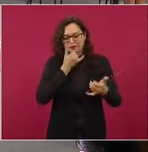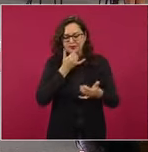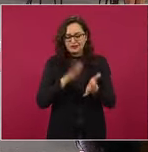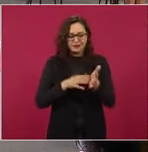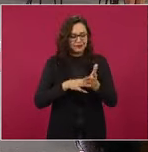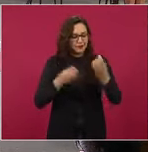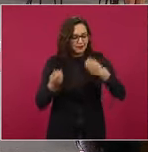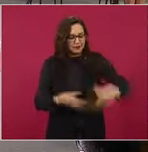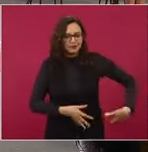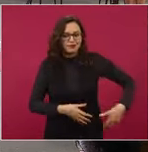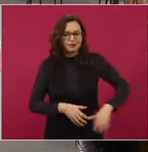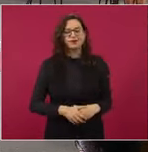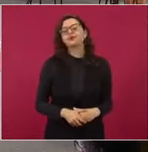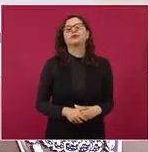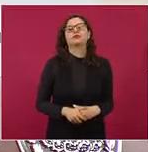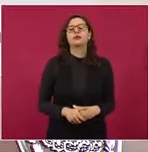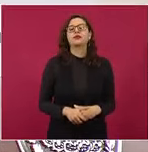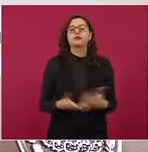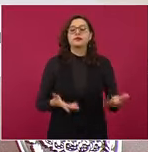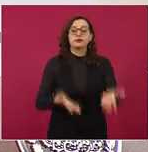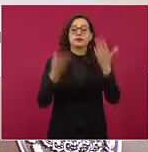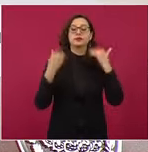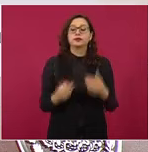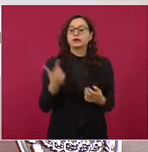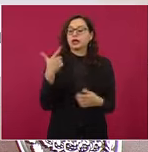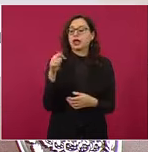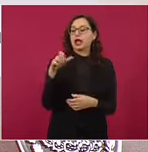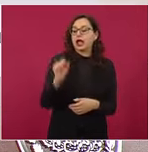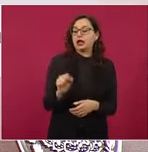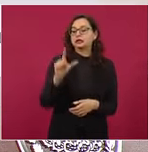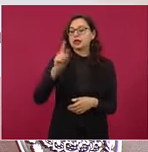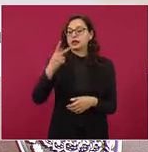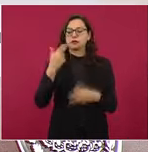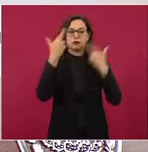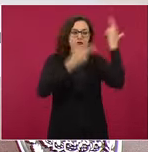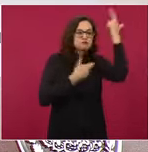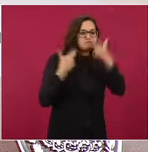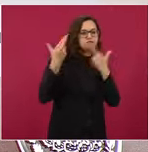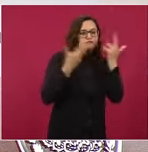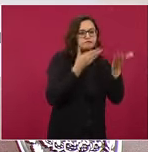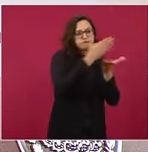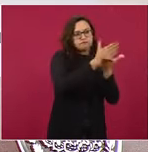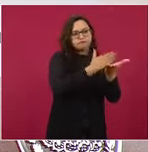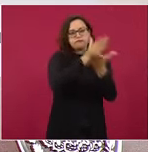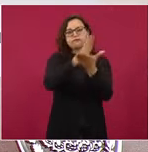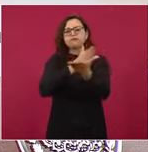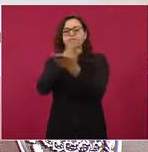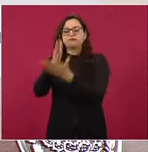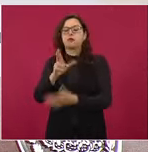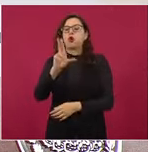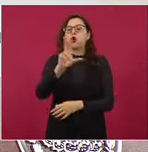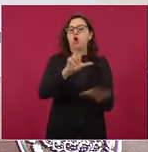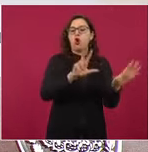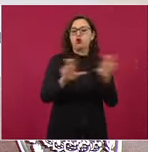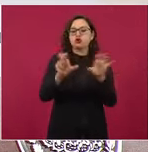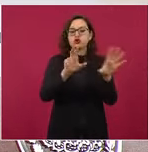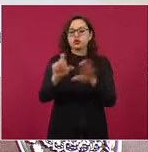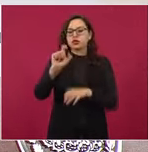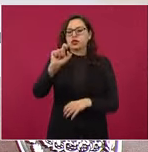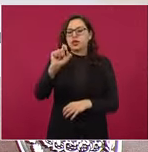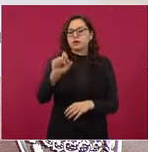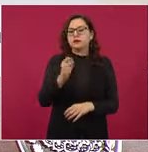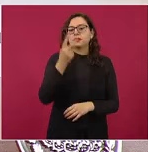tenemos las verificaciones de gas LP. De las verificaciones de gas LP realizamos 822